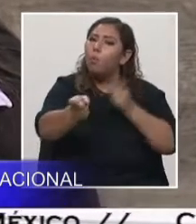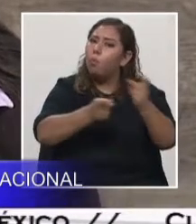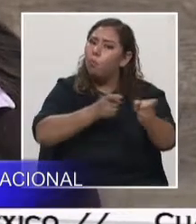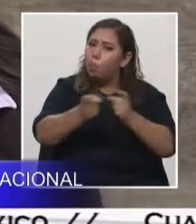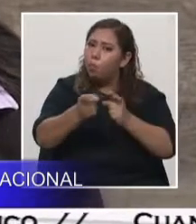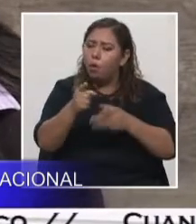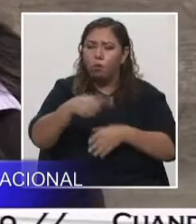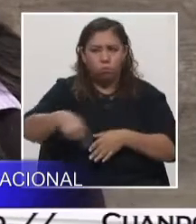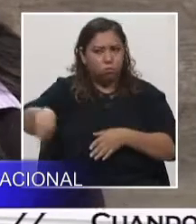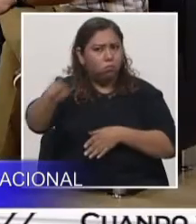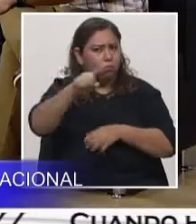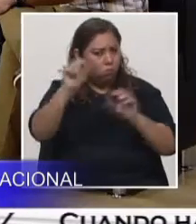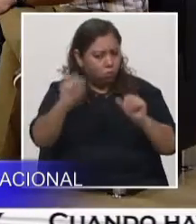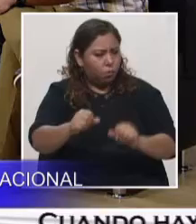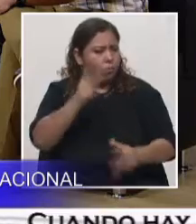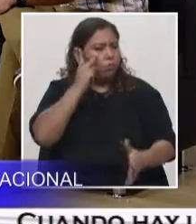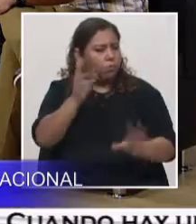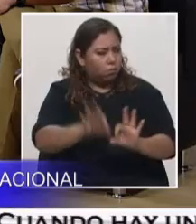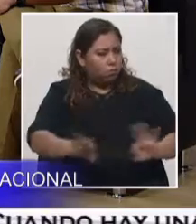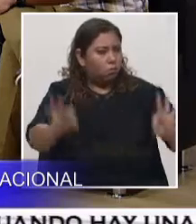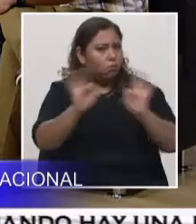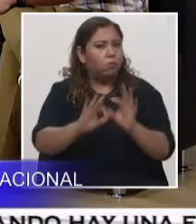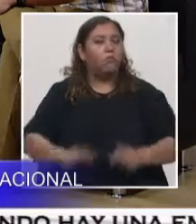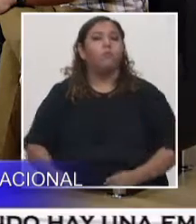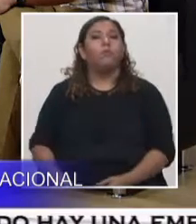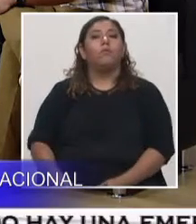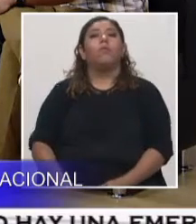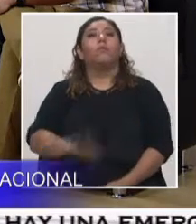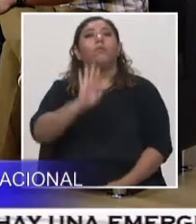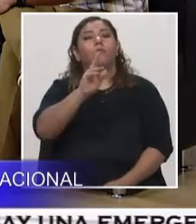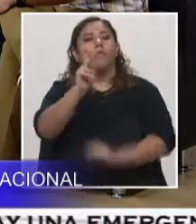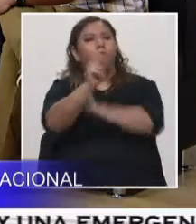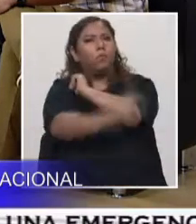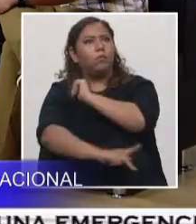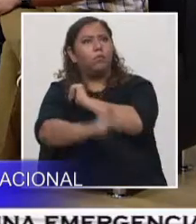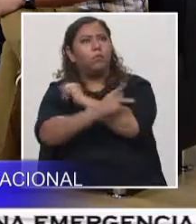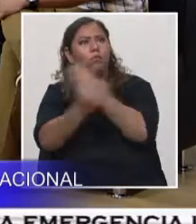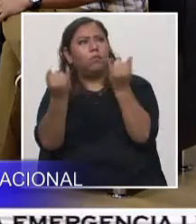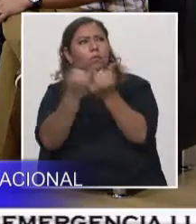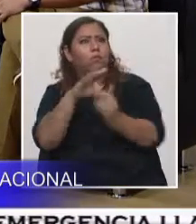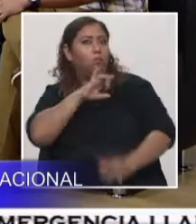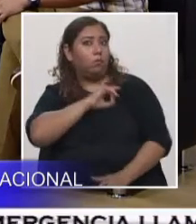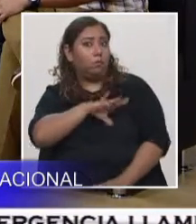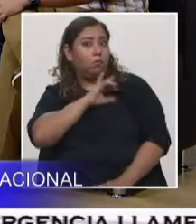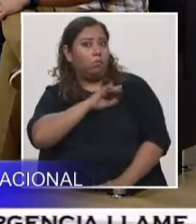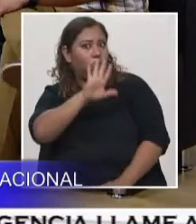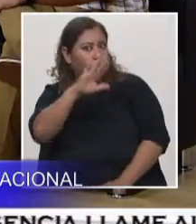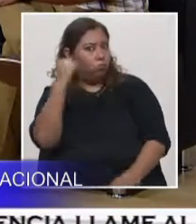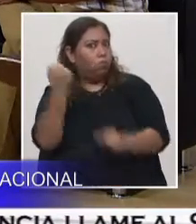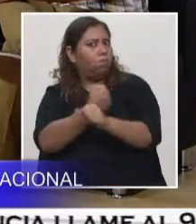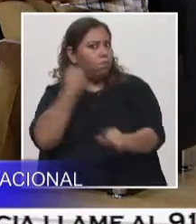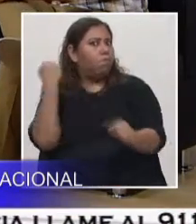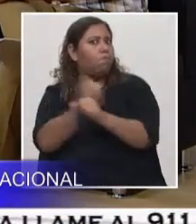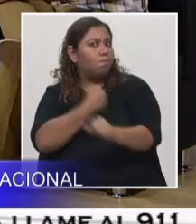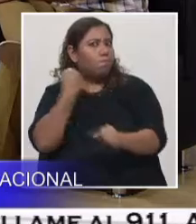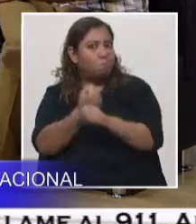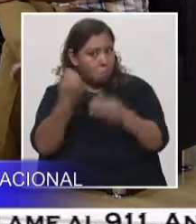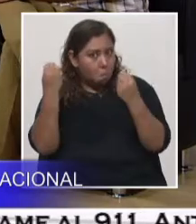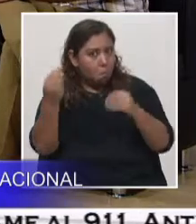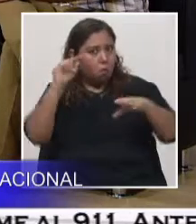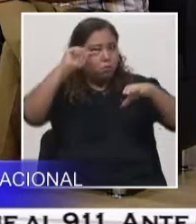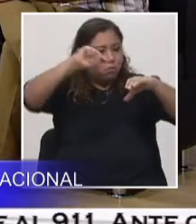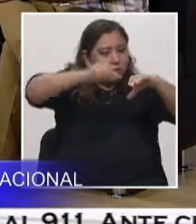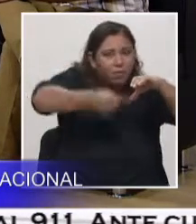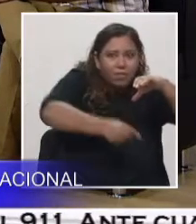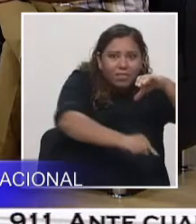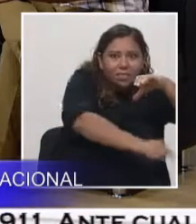Países como Chile le apuestan mucho a la explotación de minería y es uno de los principales rubros para esto. ¿Significa que, igual, como lo dice usted,